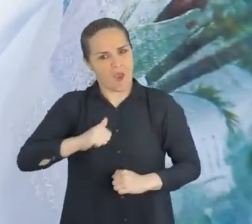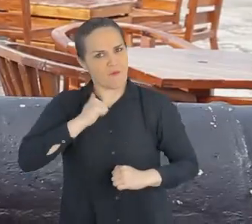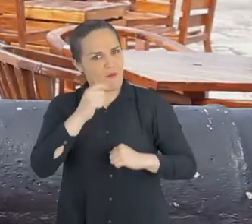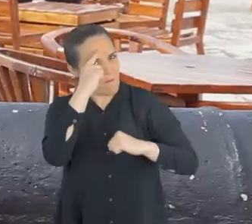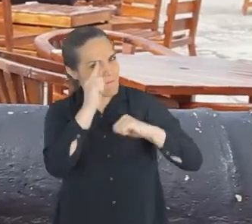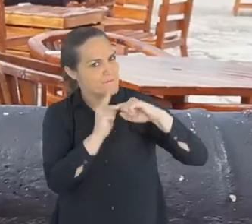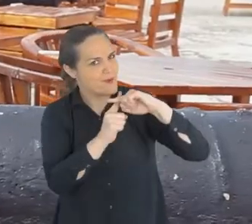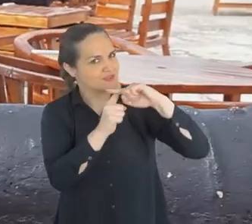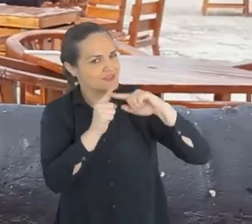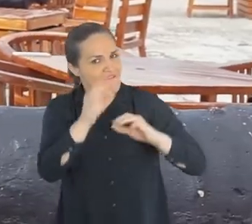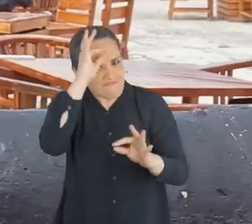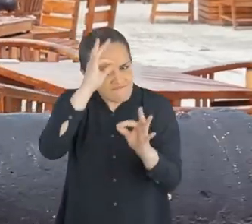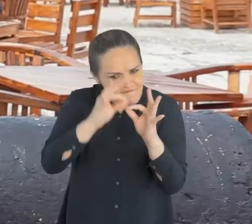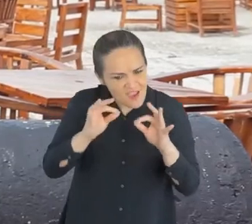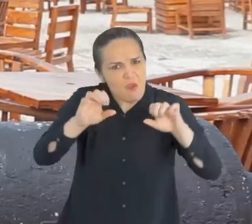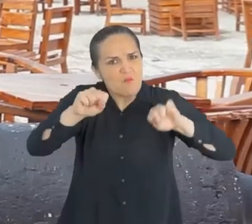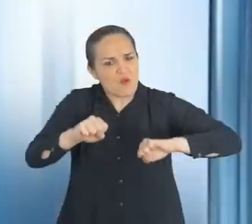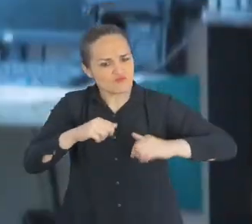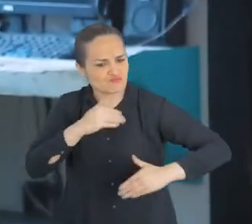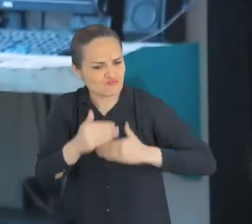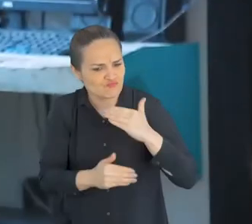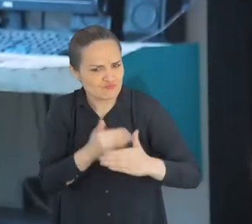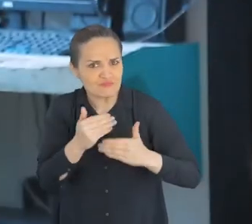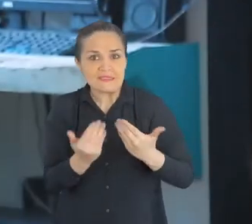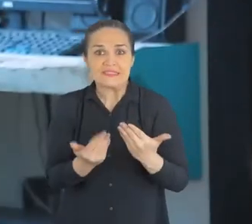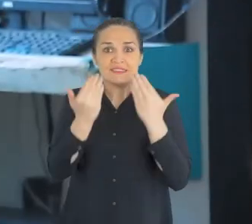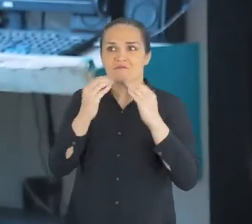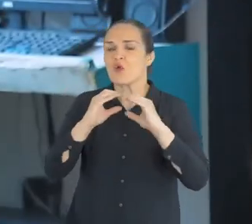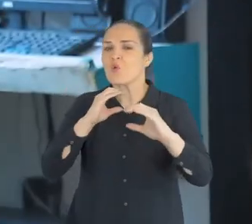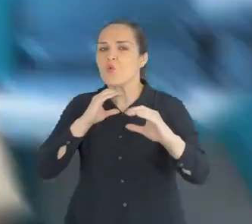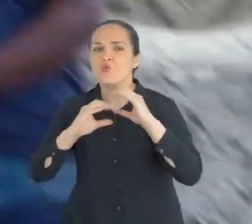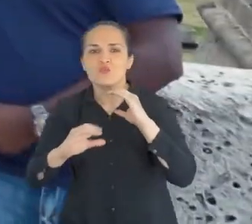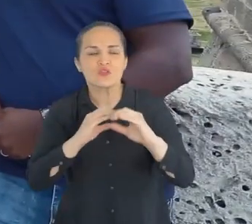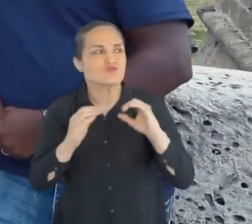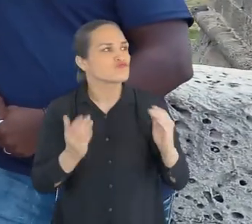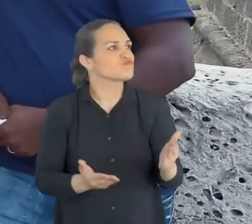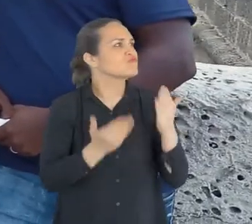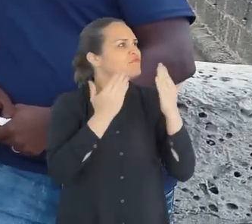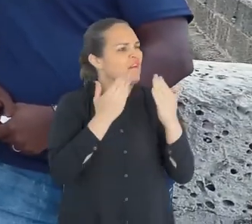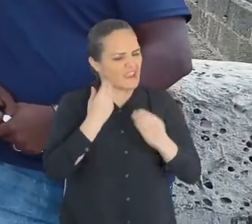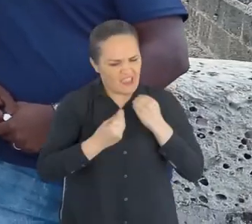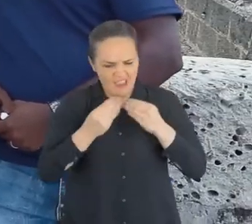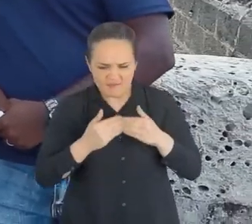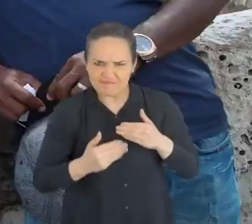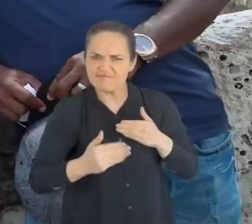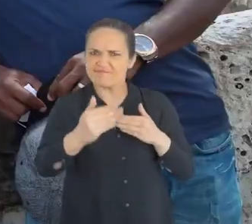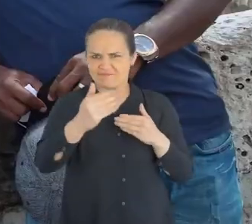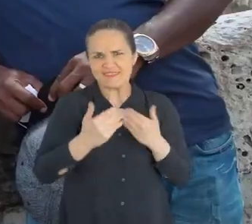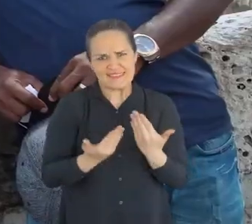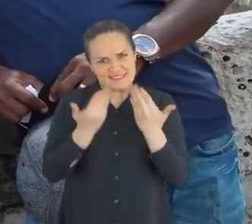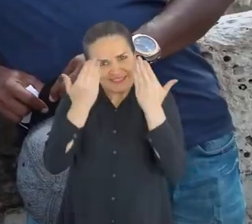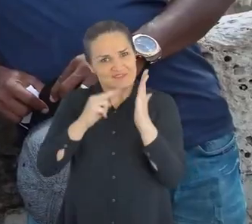porque de una u otra forma esto nos ha ayudado a comunicarnos, a saber qué es lo que debemos hacer.